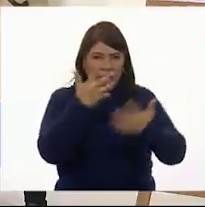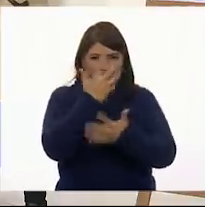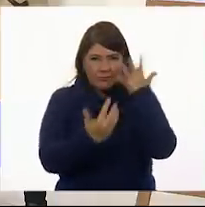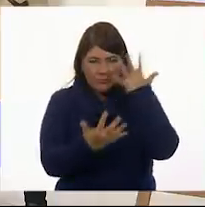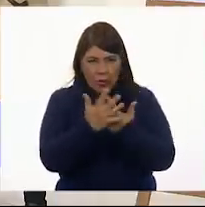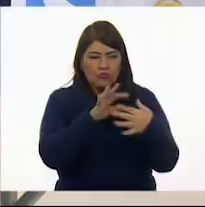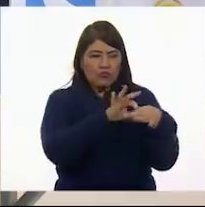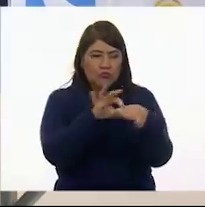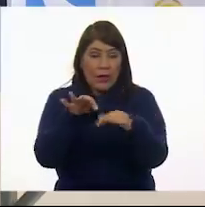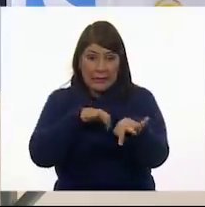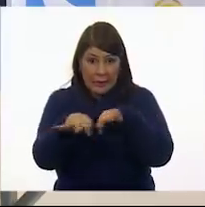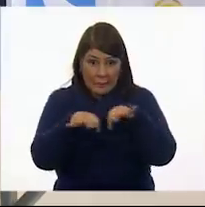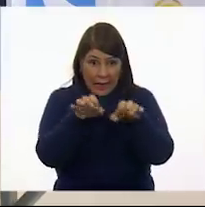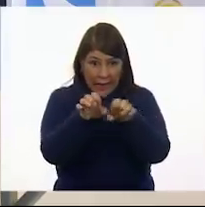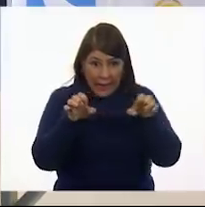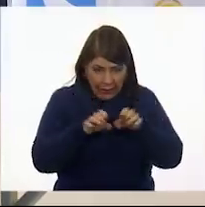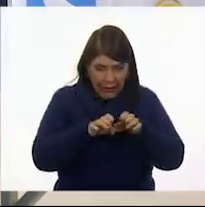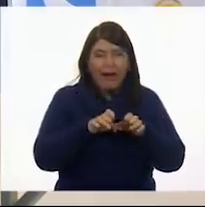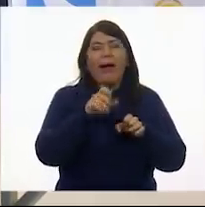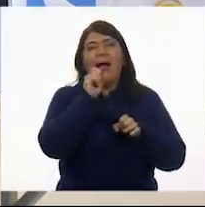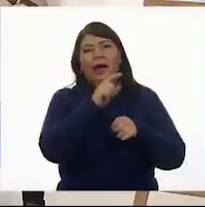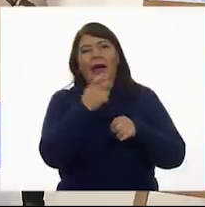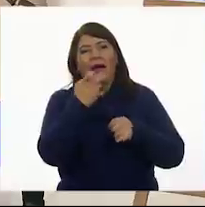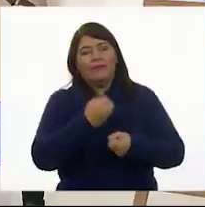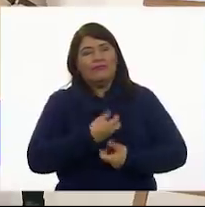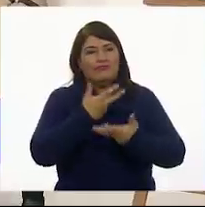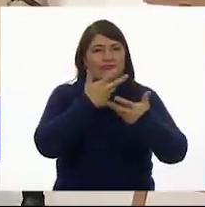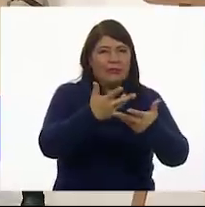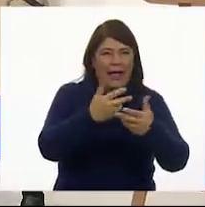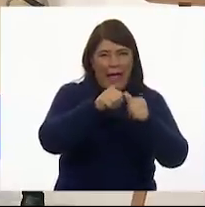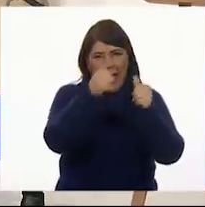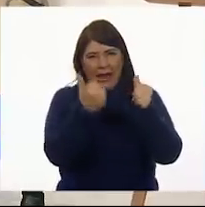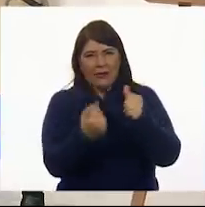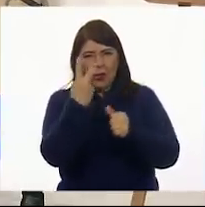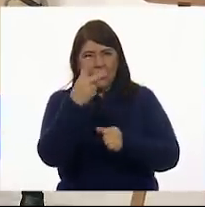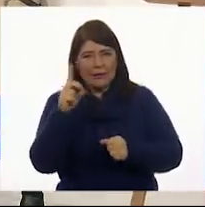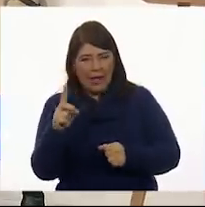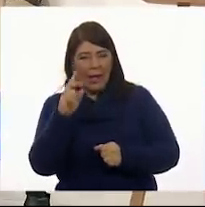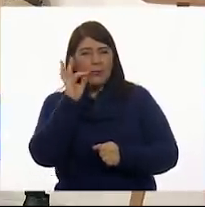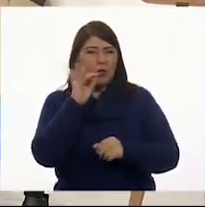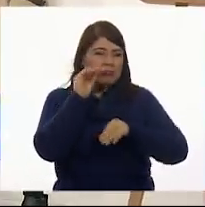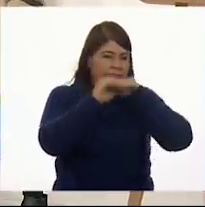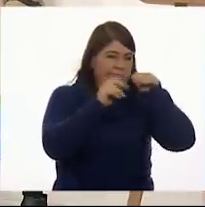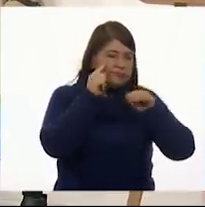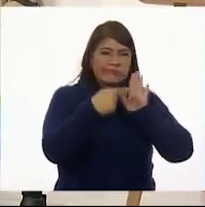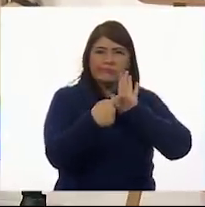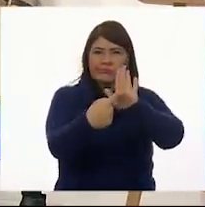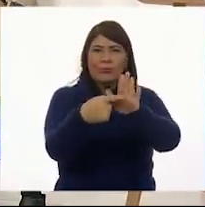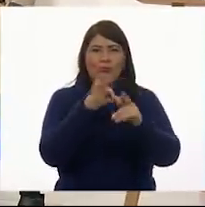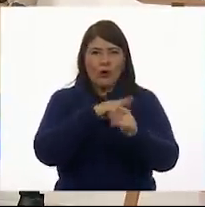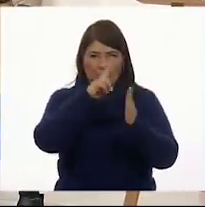colaborativo y la expresión bidimensional se vieron reflejados en sus creaciones.